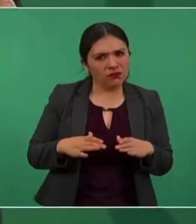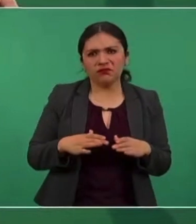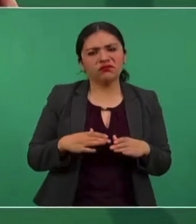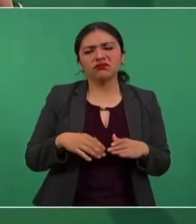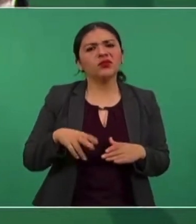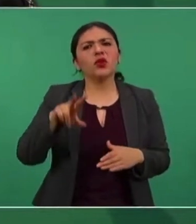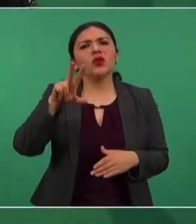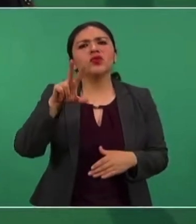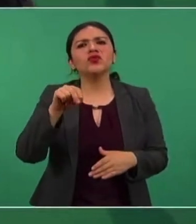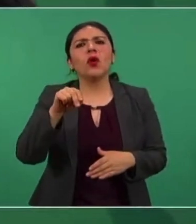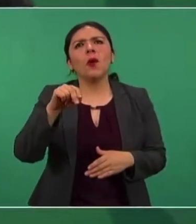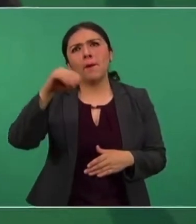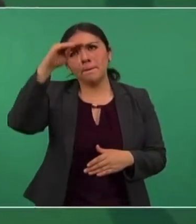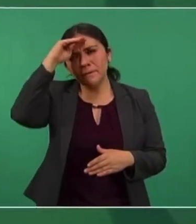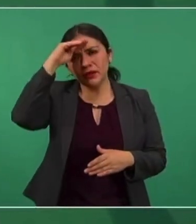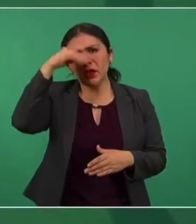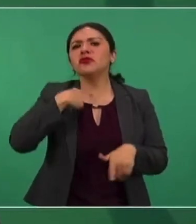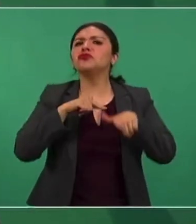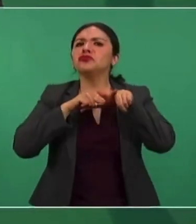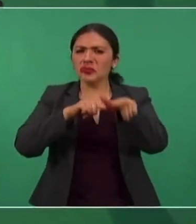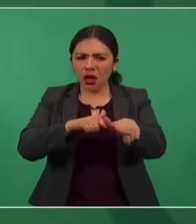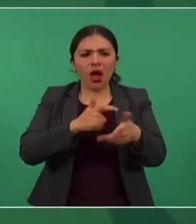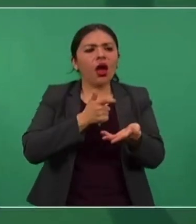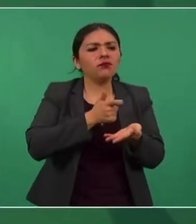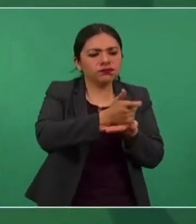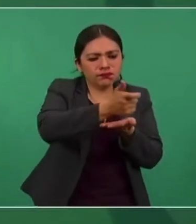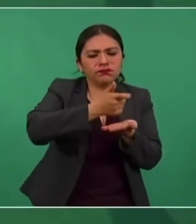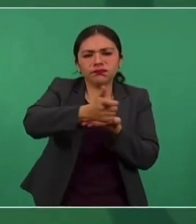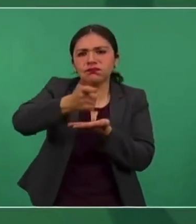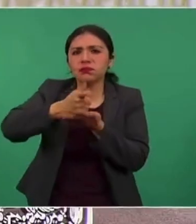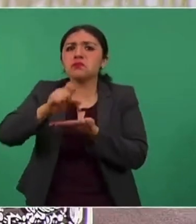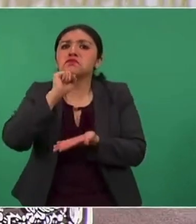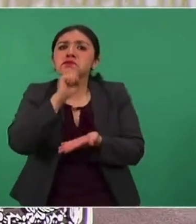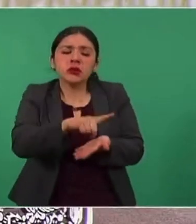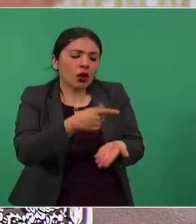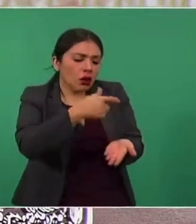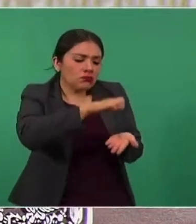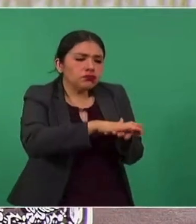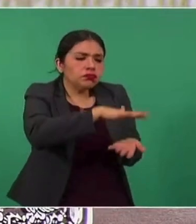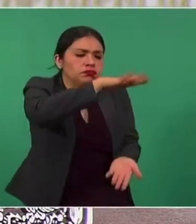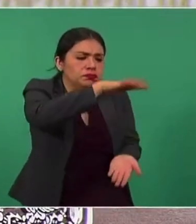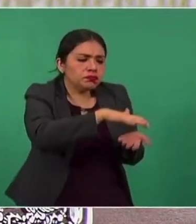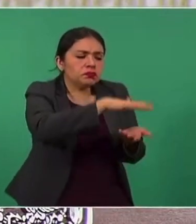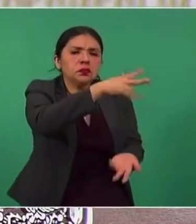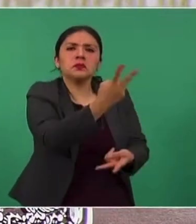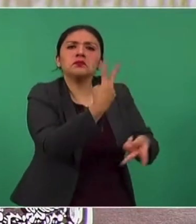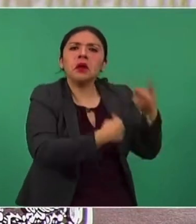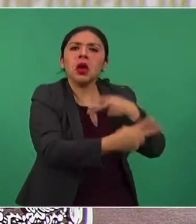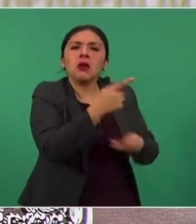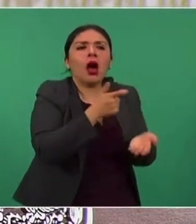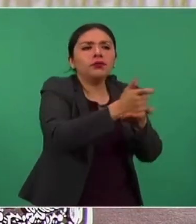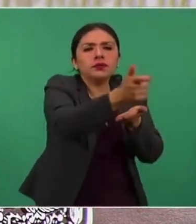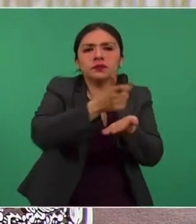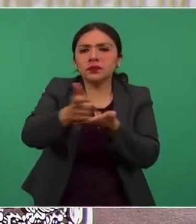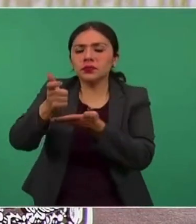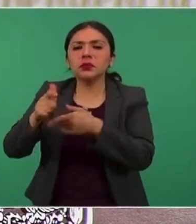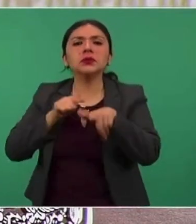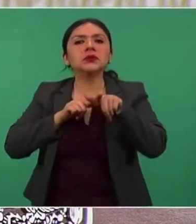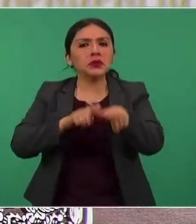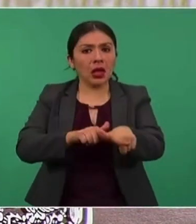dejamos de entregar esos fondos, nunca. Y lo que hacemos